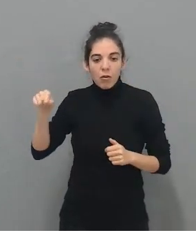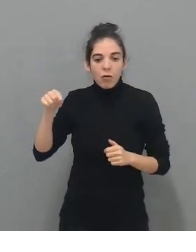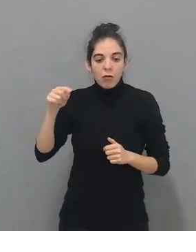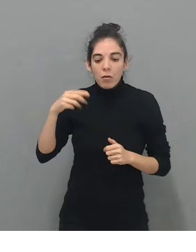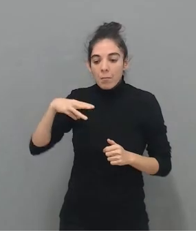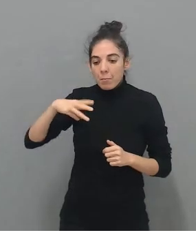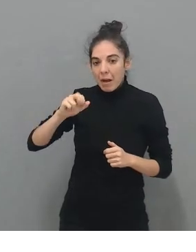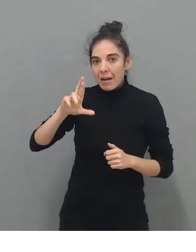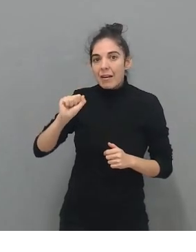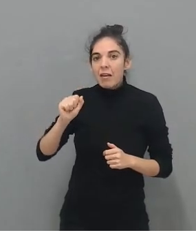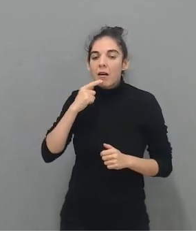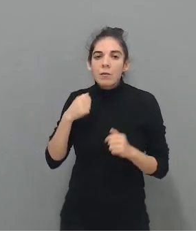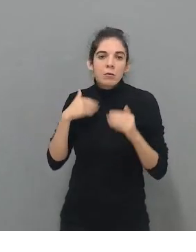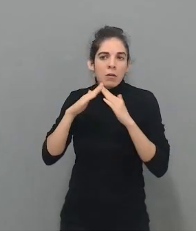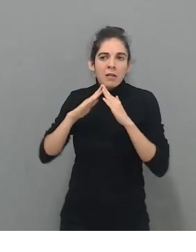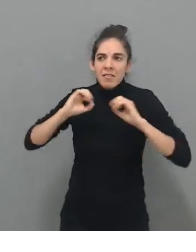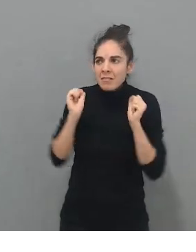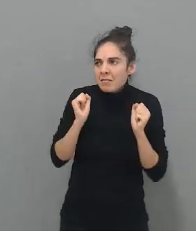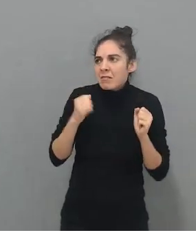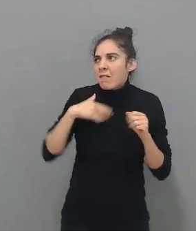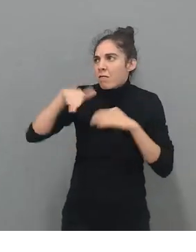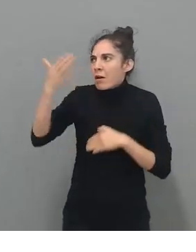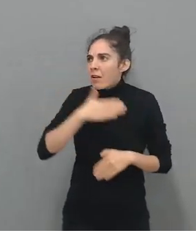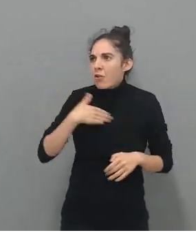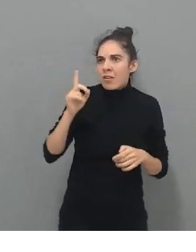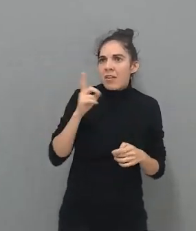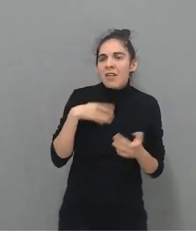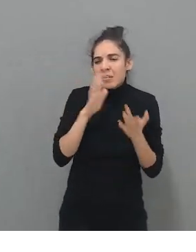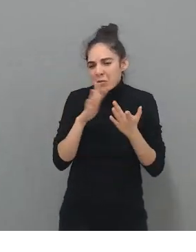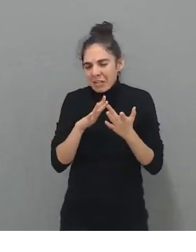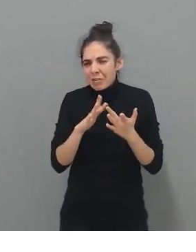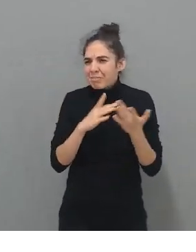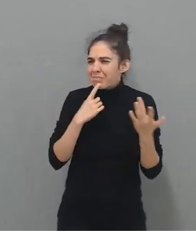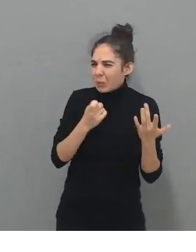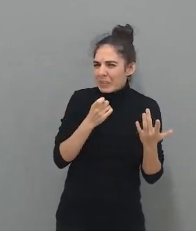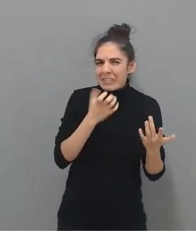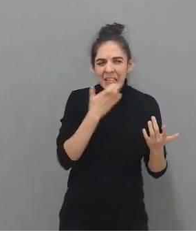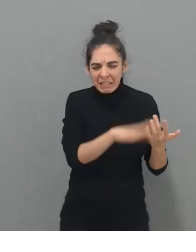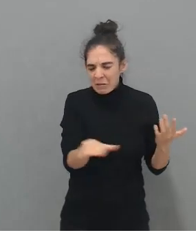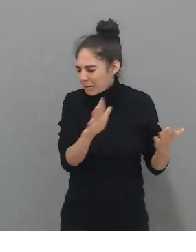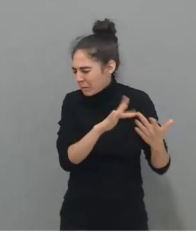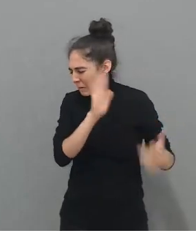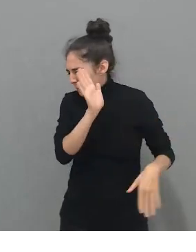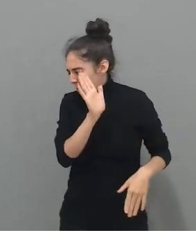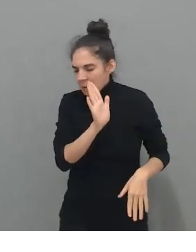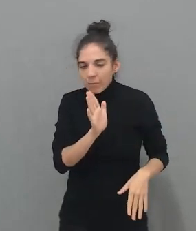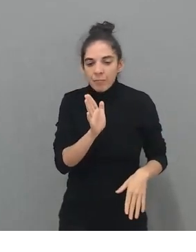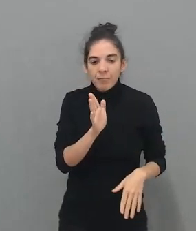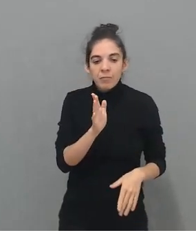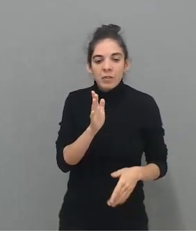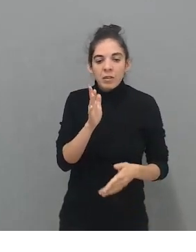no quería salir de casa, le costaba mucho tener contacto con otros niños, una de mis parecias